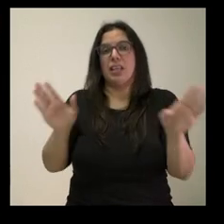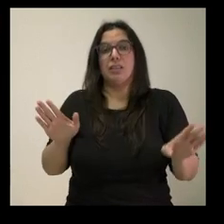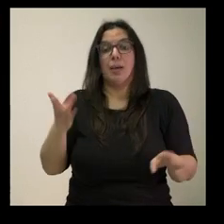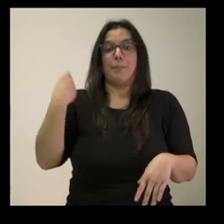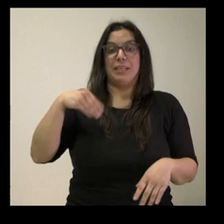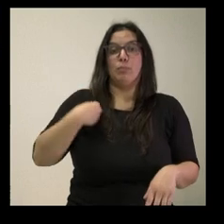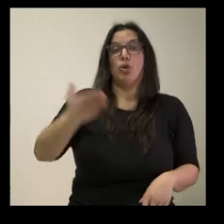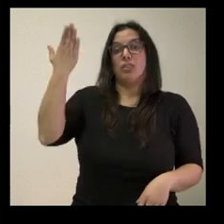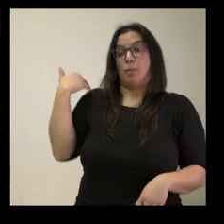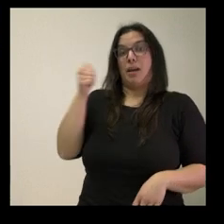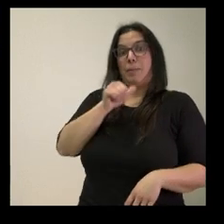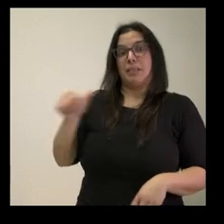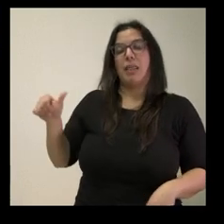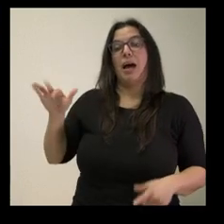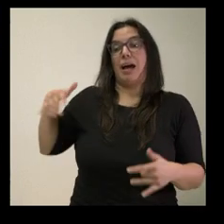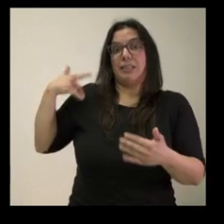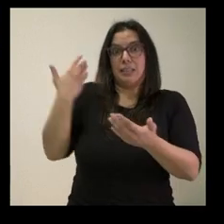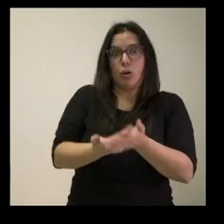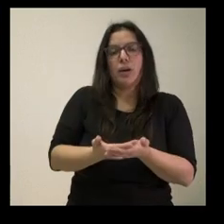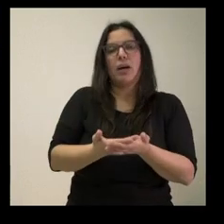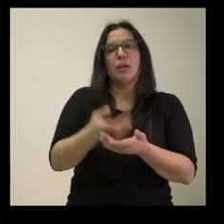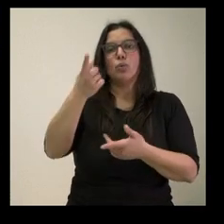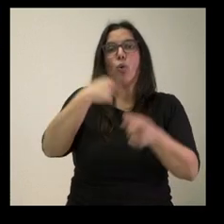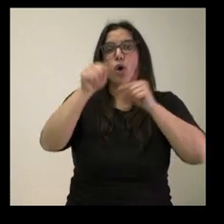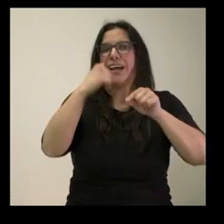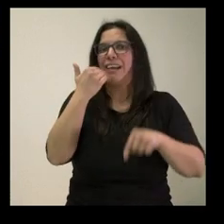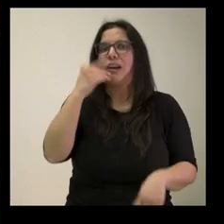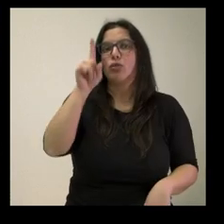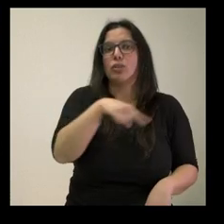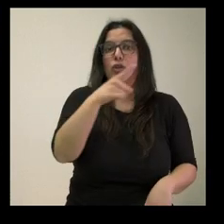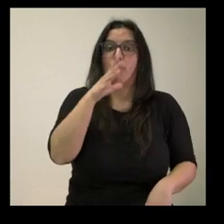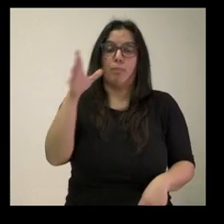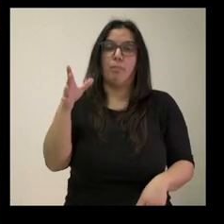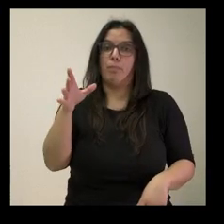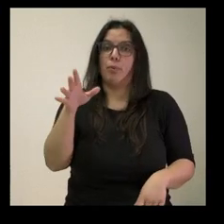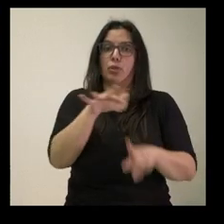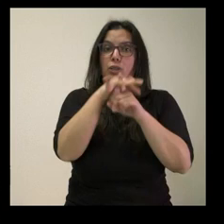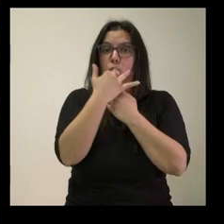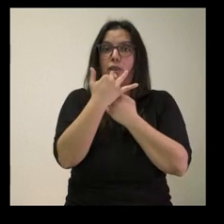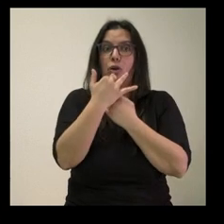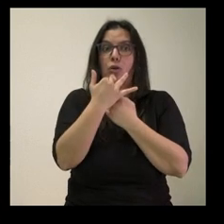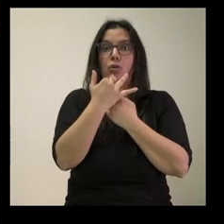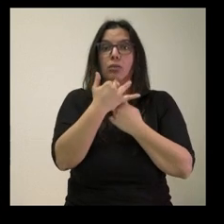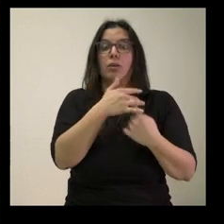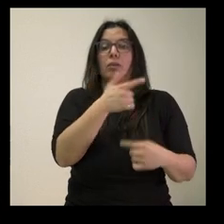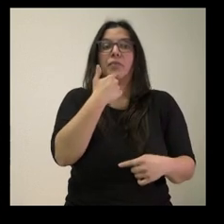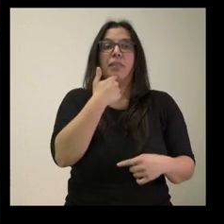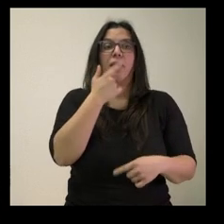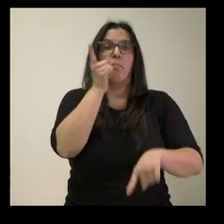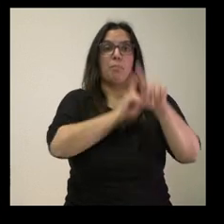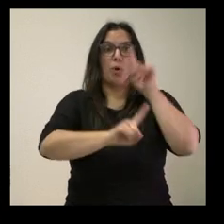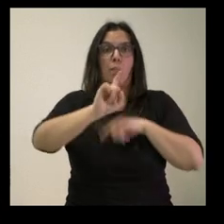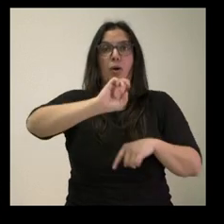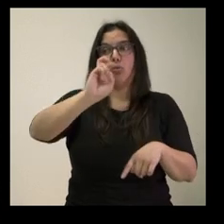todo lo que está pasando, sobre todo porque se está enfangando el tema de cara a que se ha creado un problema, ya que usted mencionaba de que hay problemas